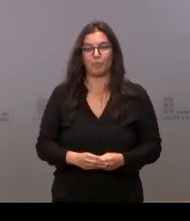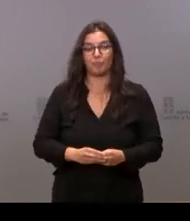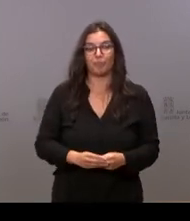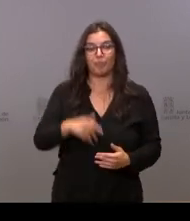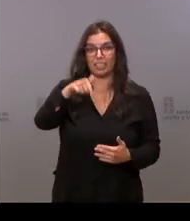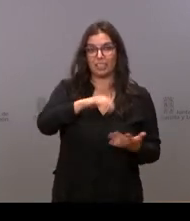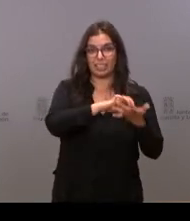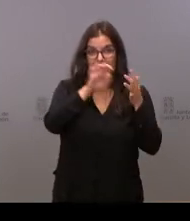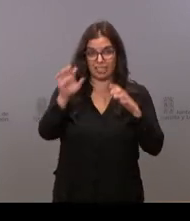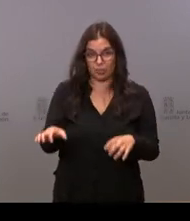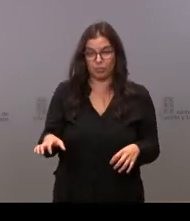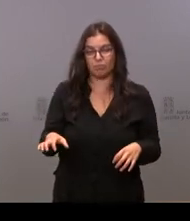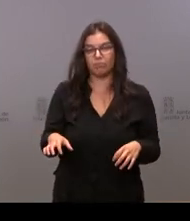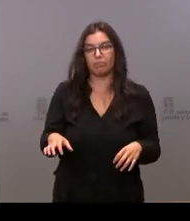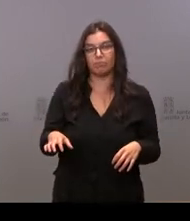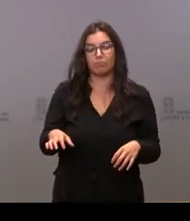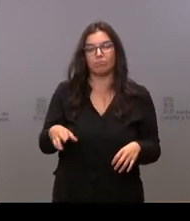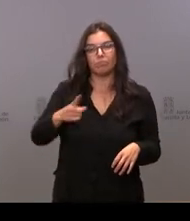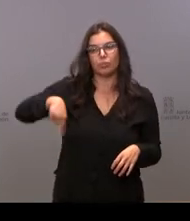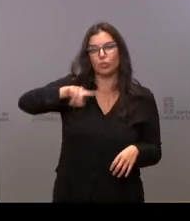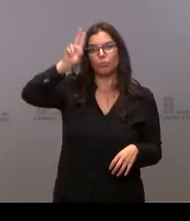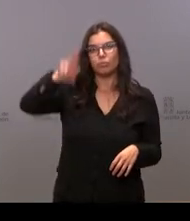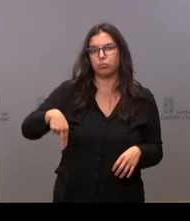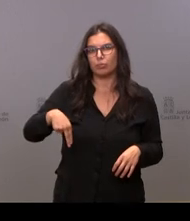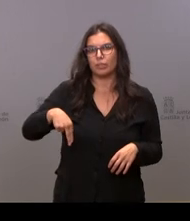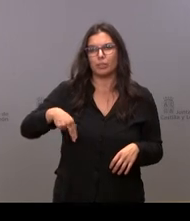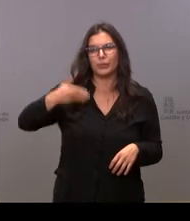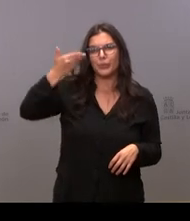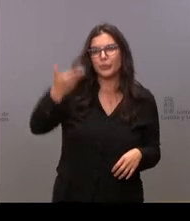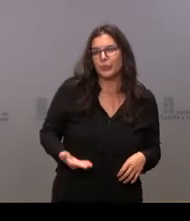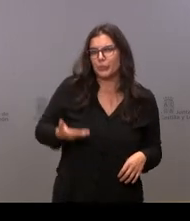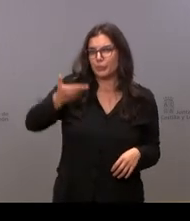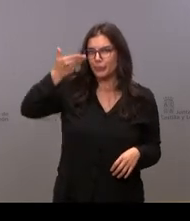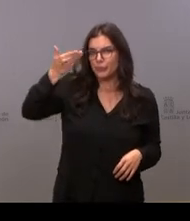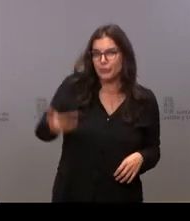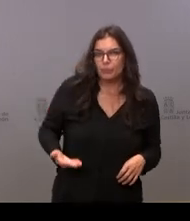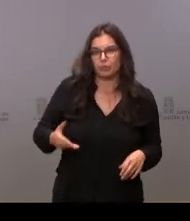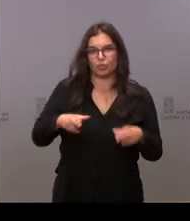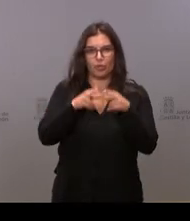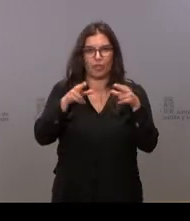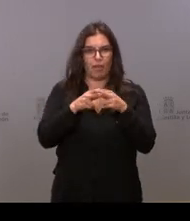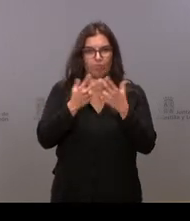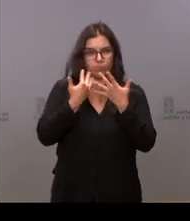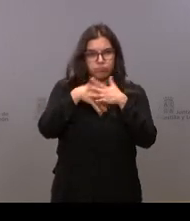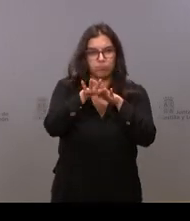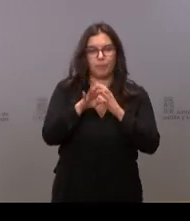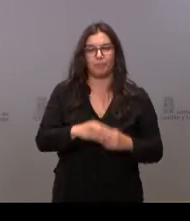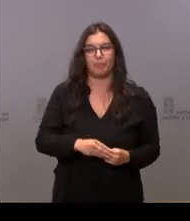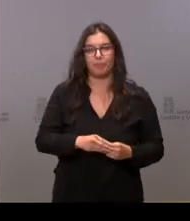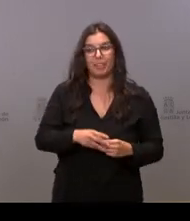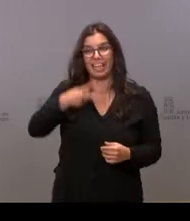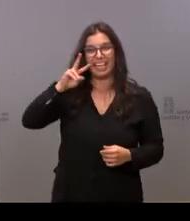Castilla y León sois un puntal esencial de la sociedad. Vuestra